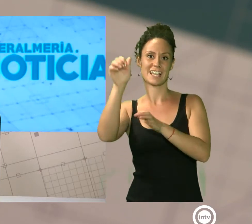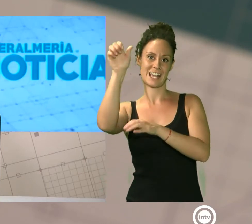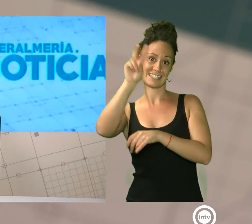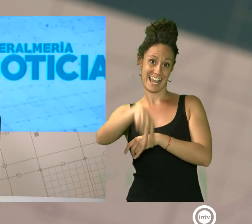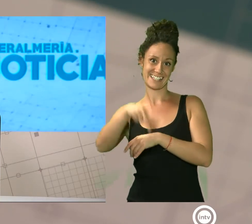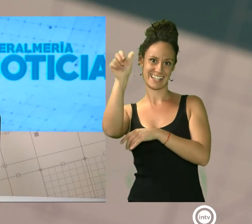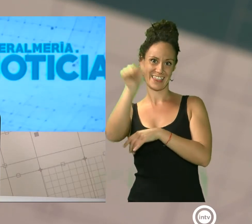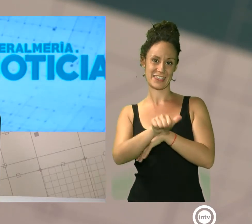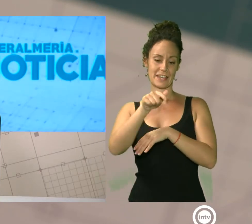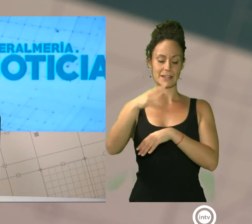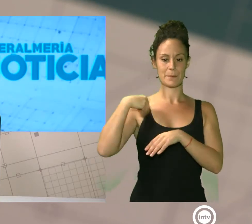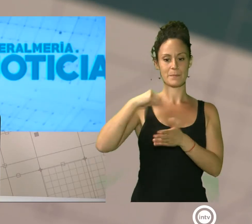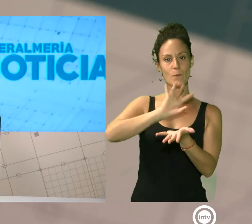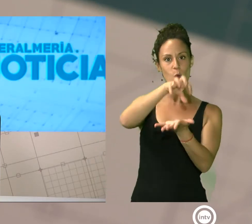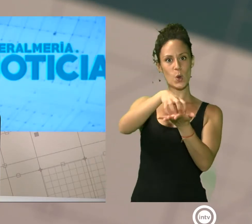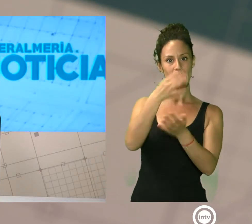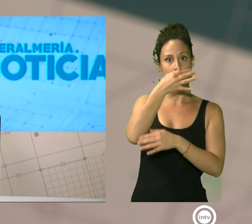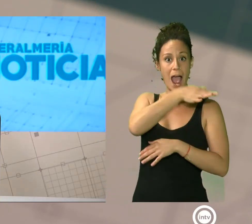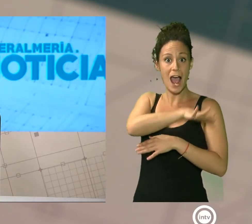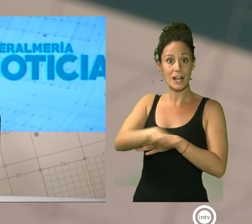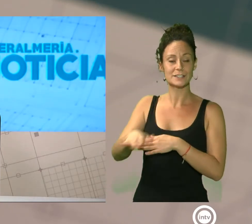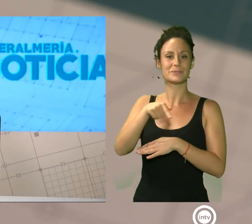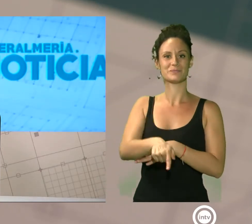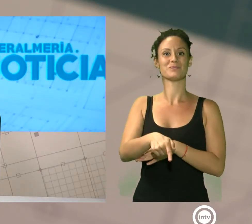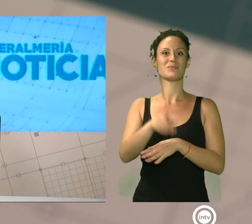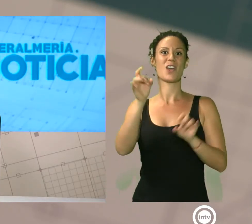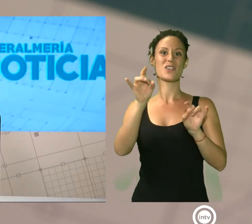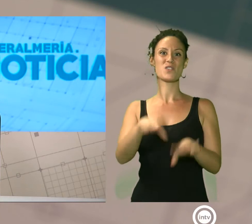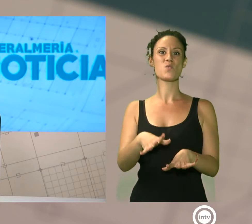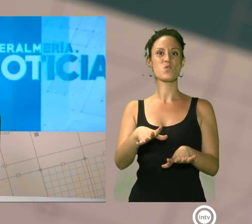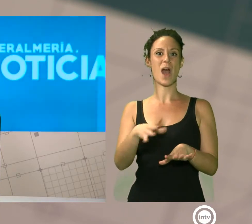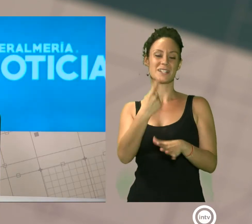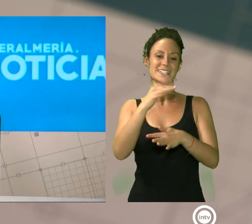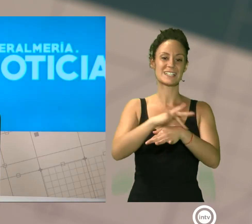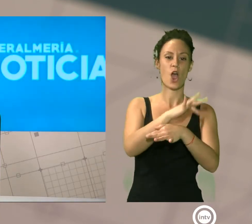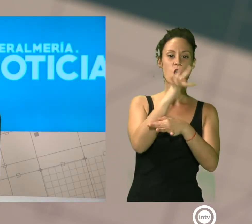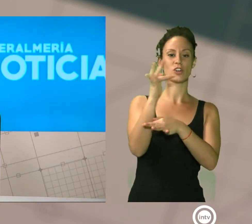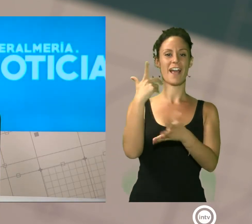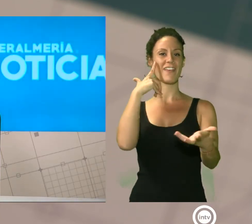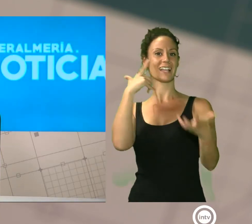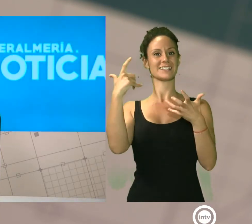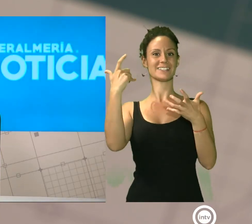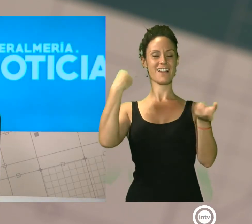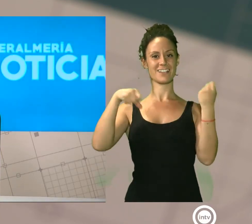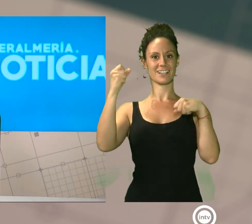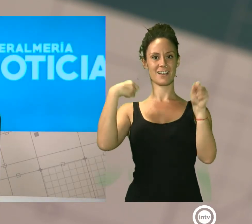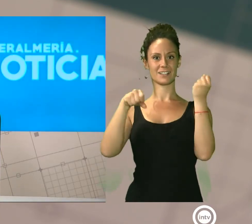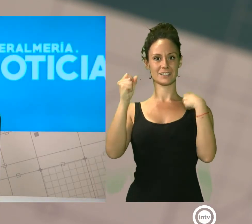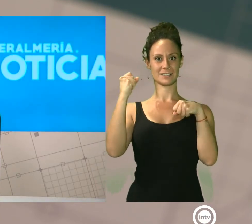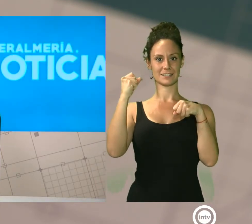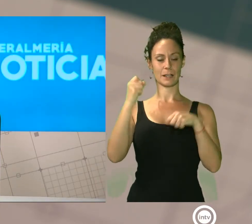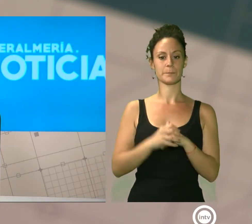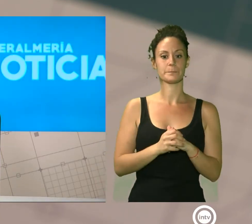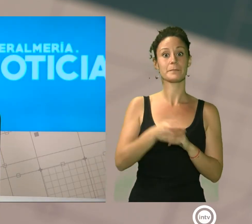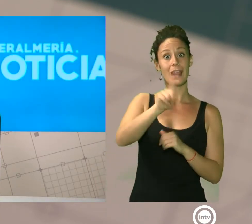educativo se convirtió durante una mañana en auténticas estrellas del celuloide. Y tras varios éxitos durante su trayectoria musical,